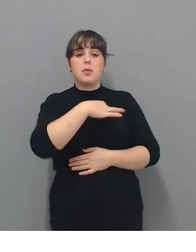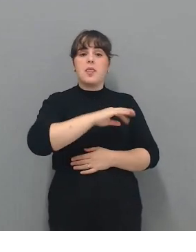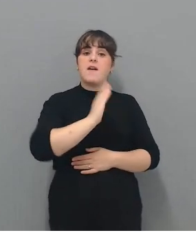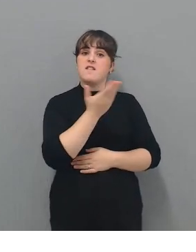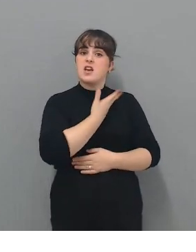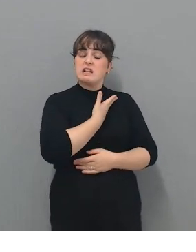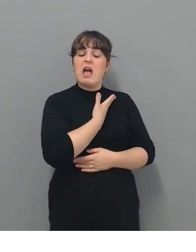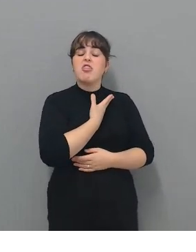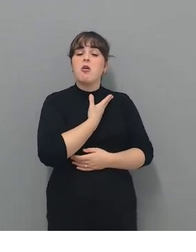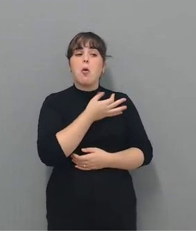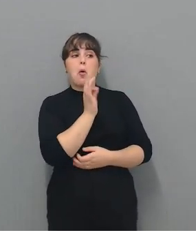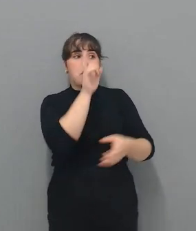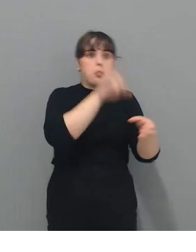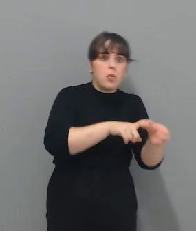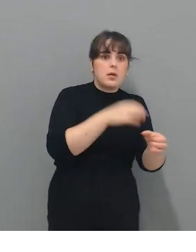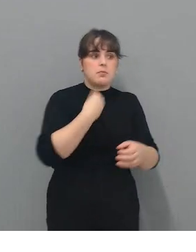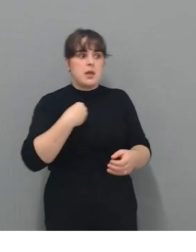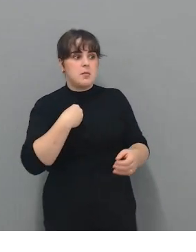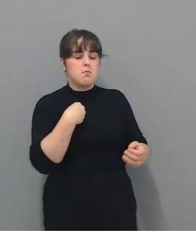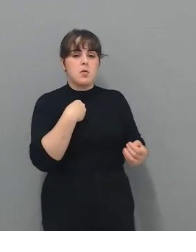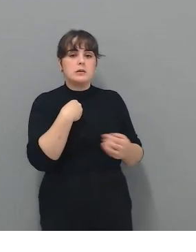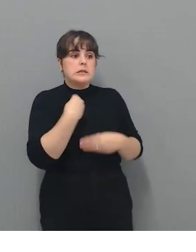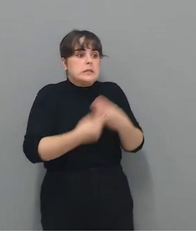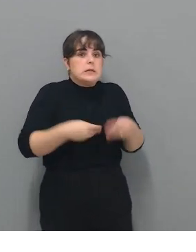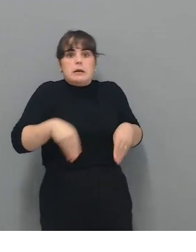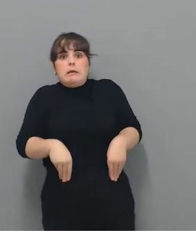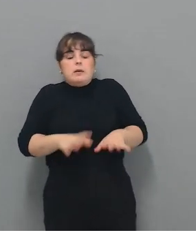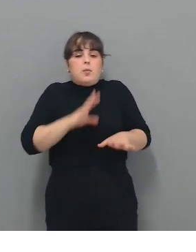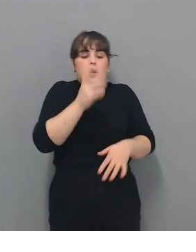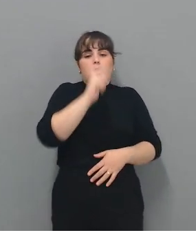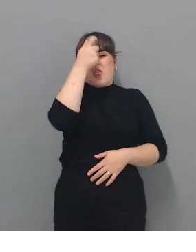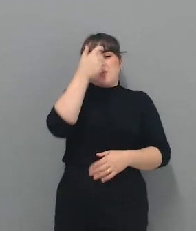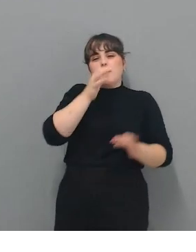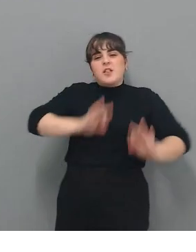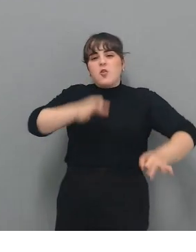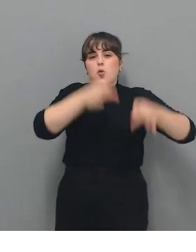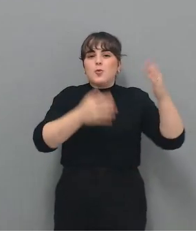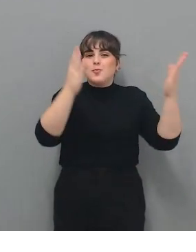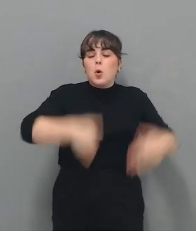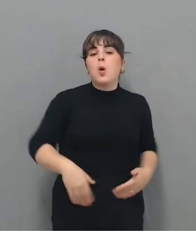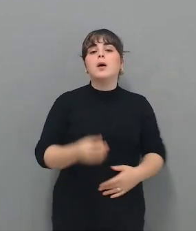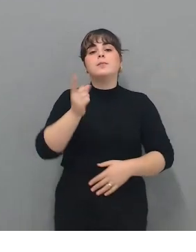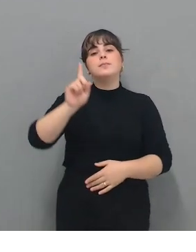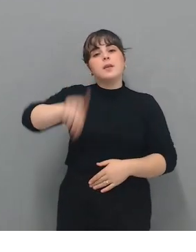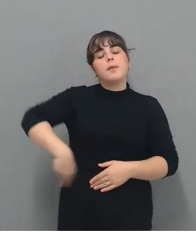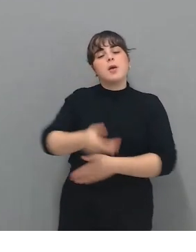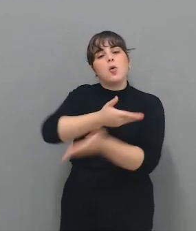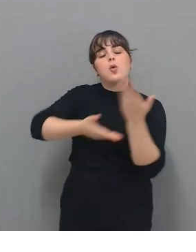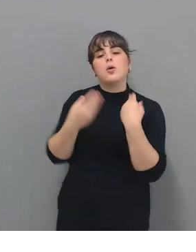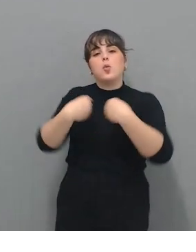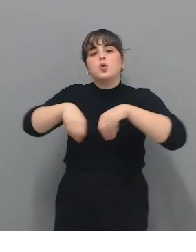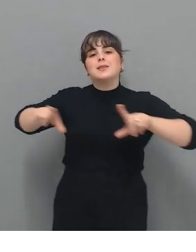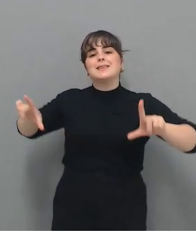reaccionar por no tener esos conceptos jurídicos. También colaboramos con televisión